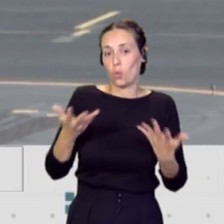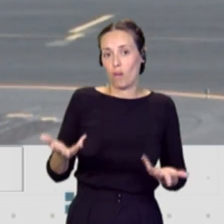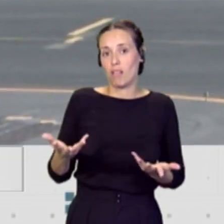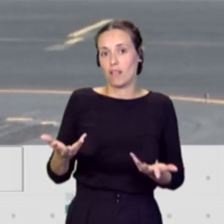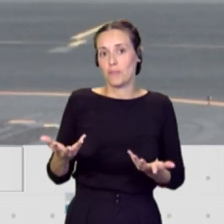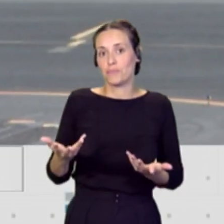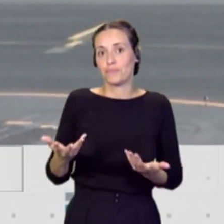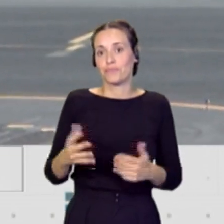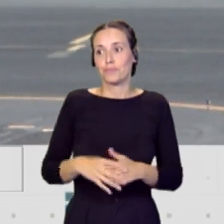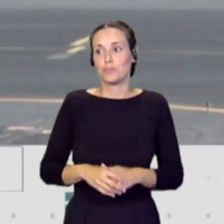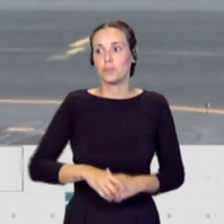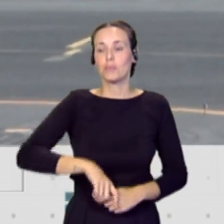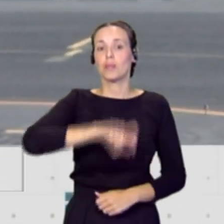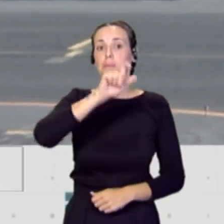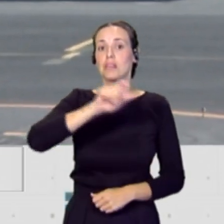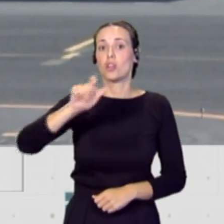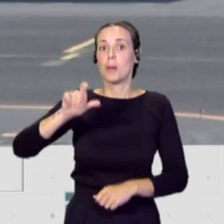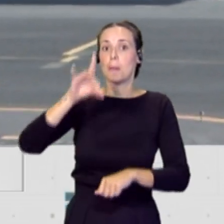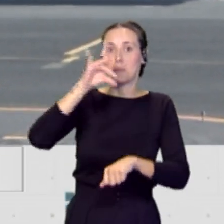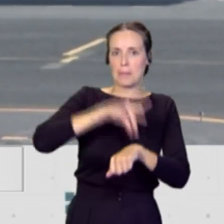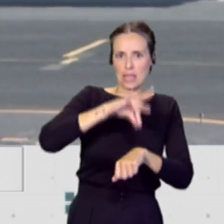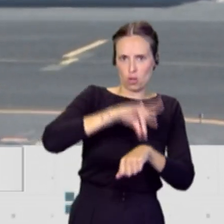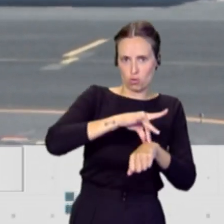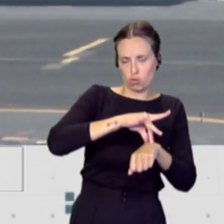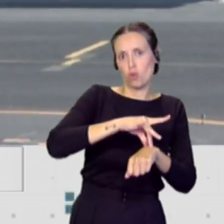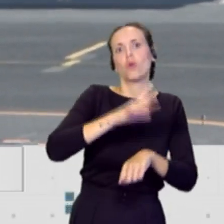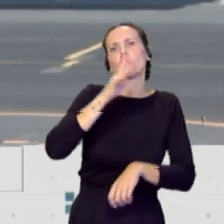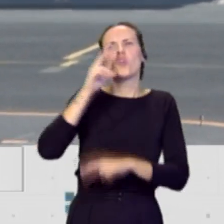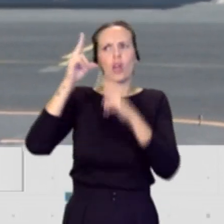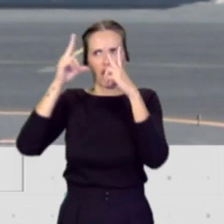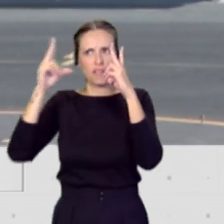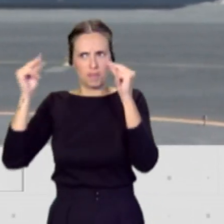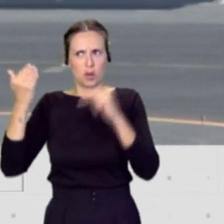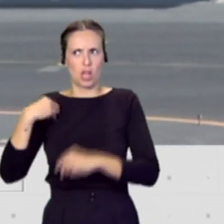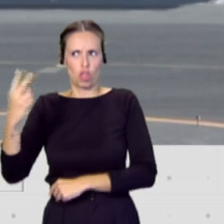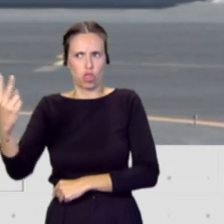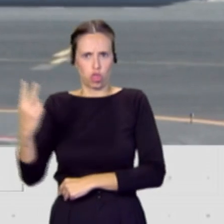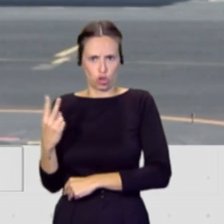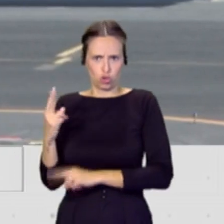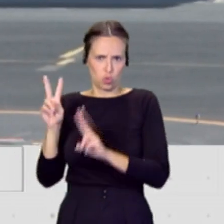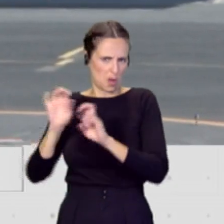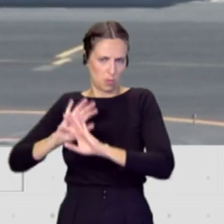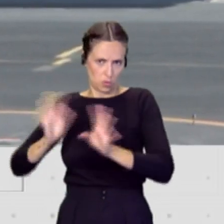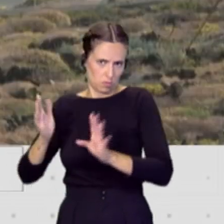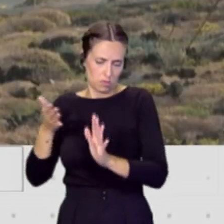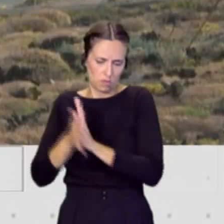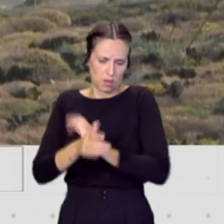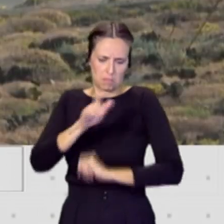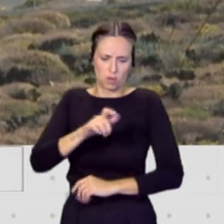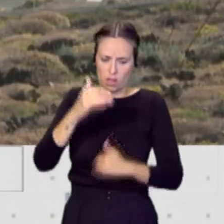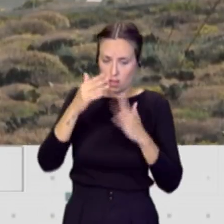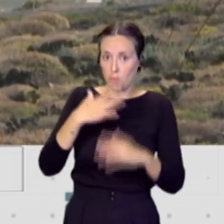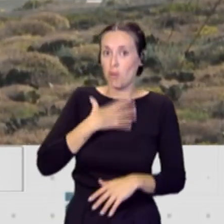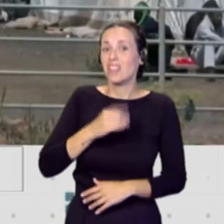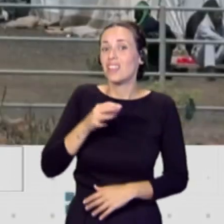médicos, en este caso médicos, porque disponemos de nuevos enfermeros para comenzar a la atención de estos pacientes, sobre todo en el